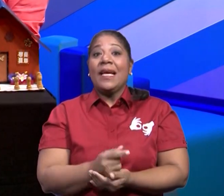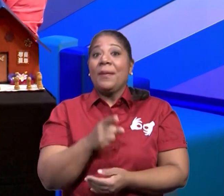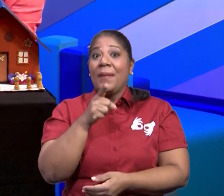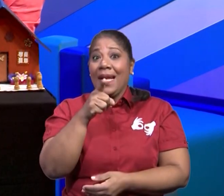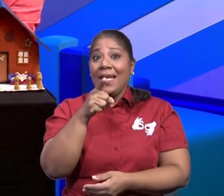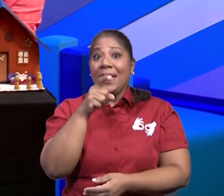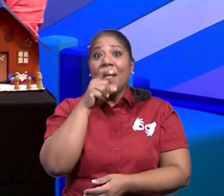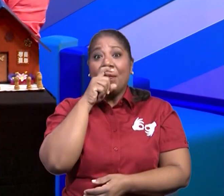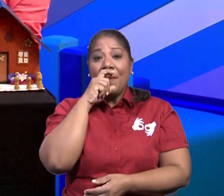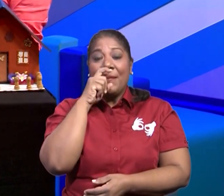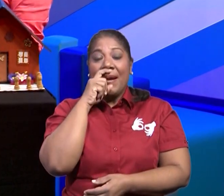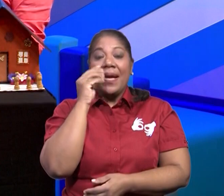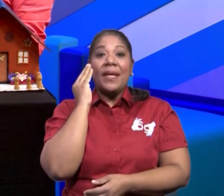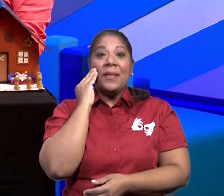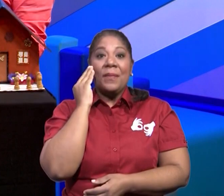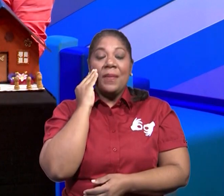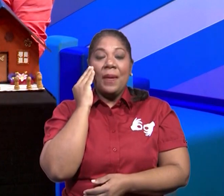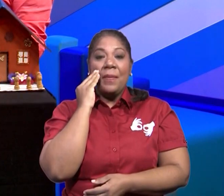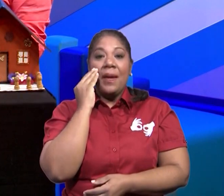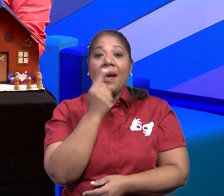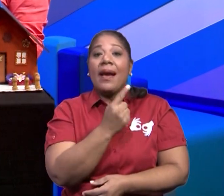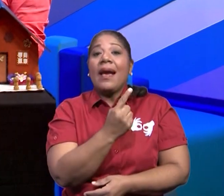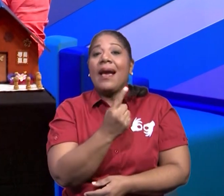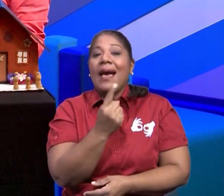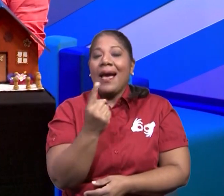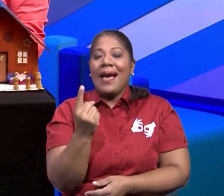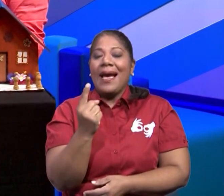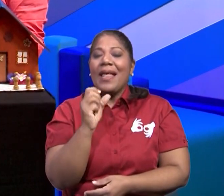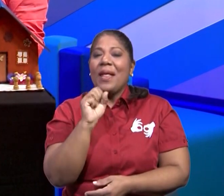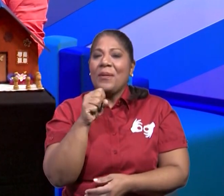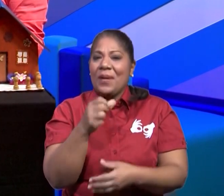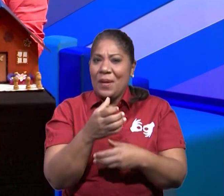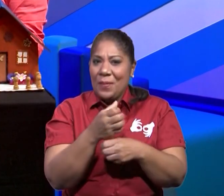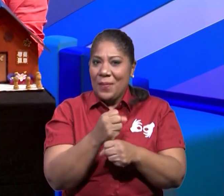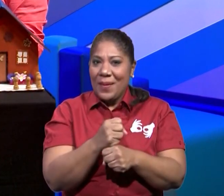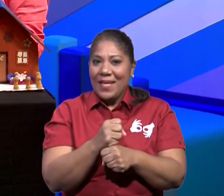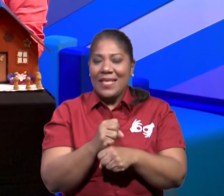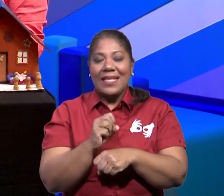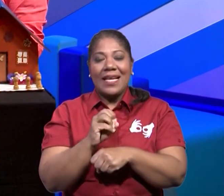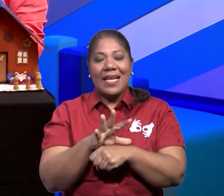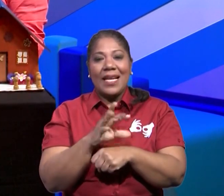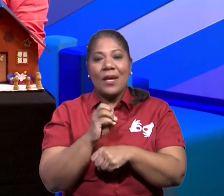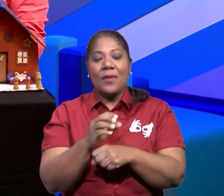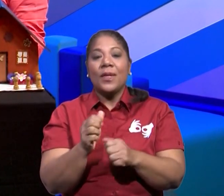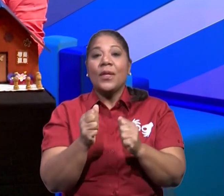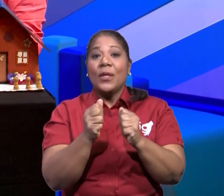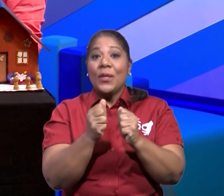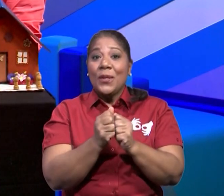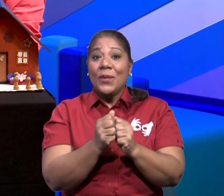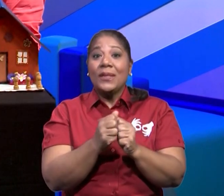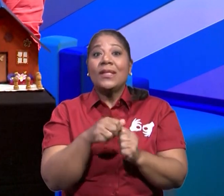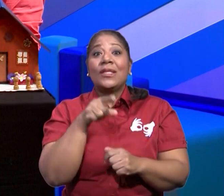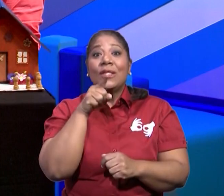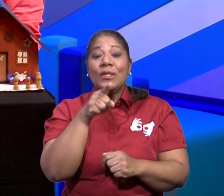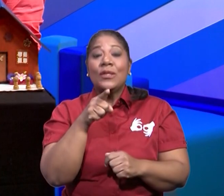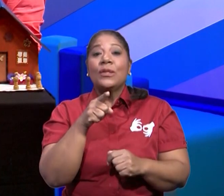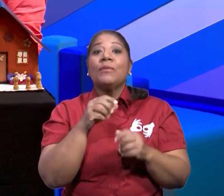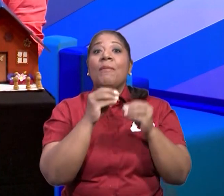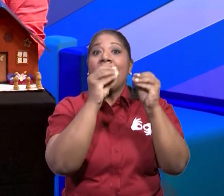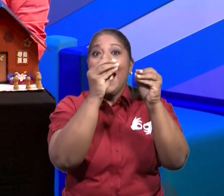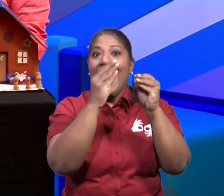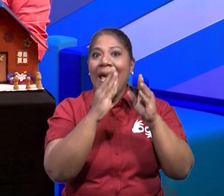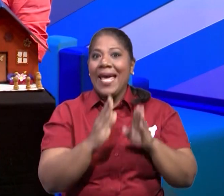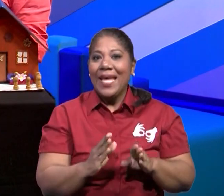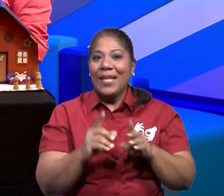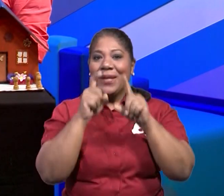padres de familia, que cada uno de ustedes pueda realizar estos ajustes junto con los educadores de